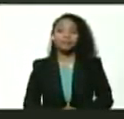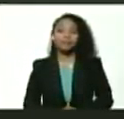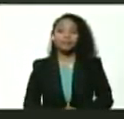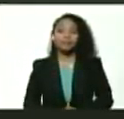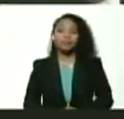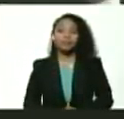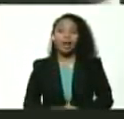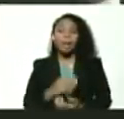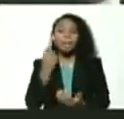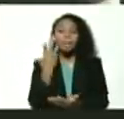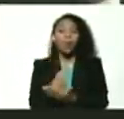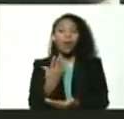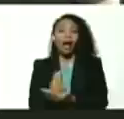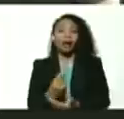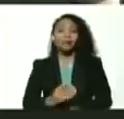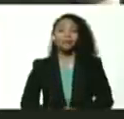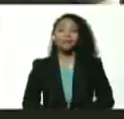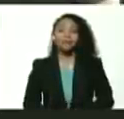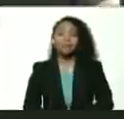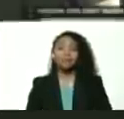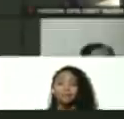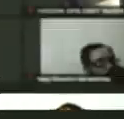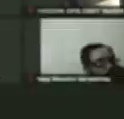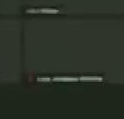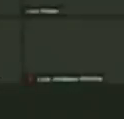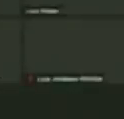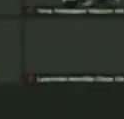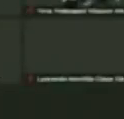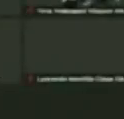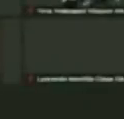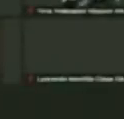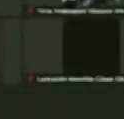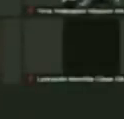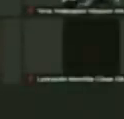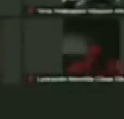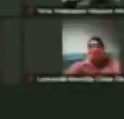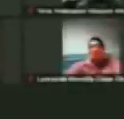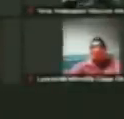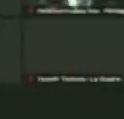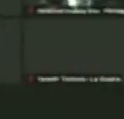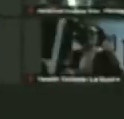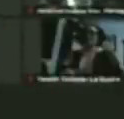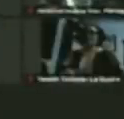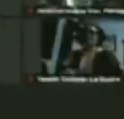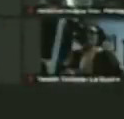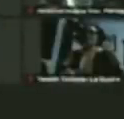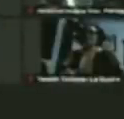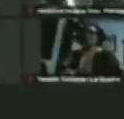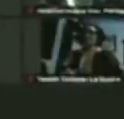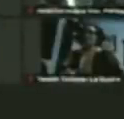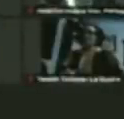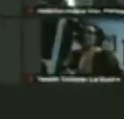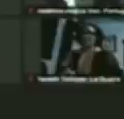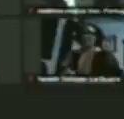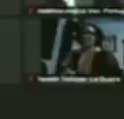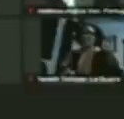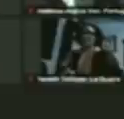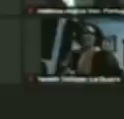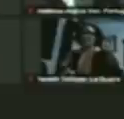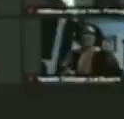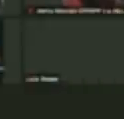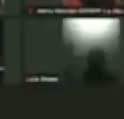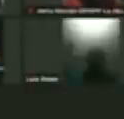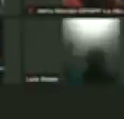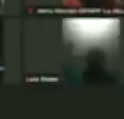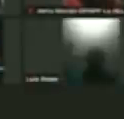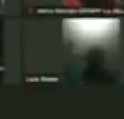Monagas Nueva Esparta Portuguesa Sucre Táchira Trujillo